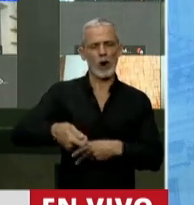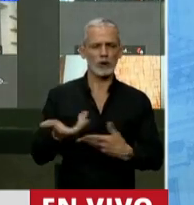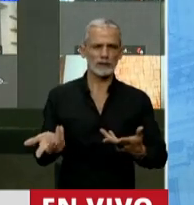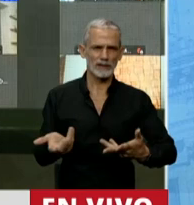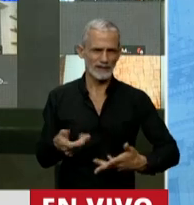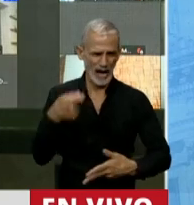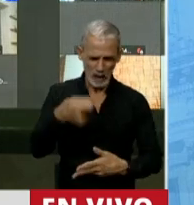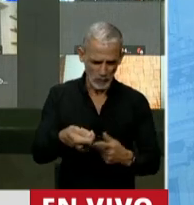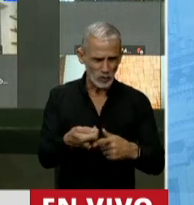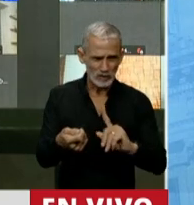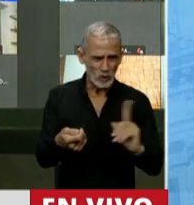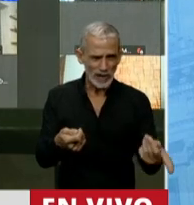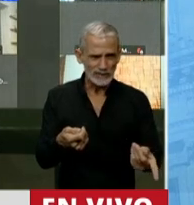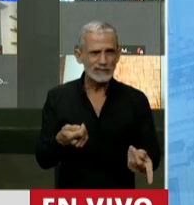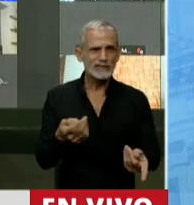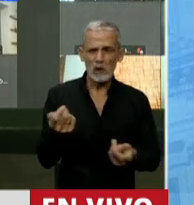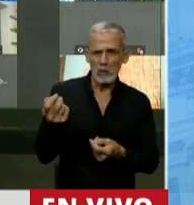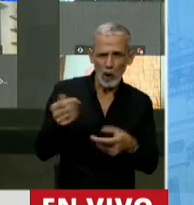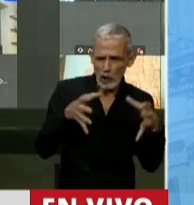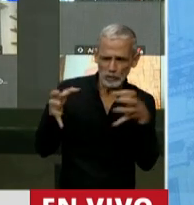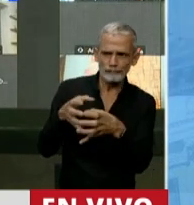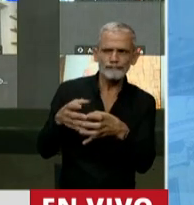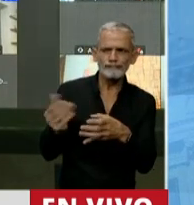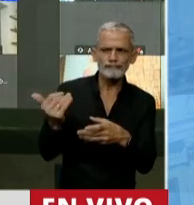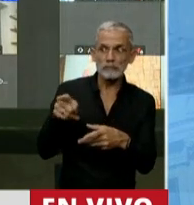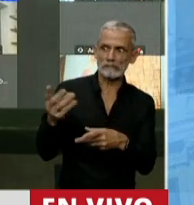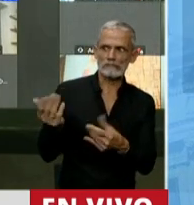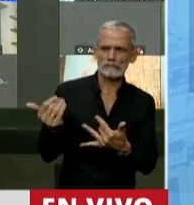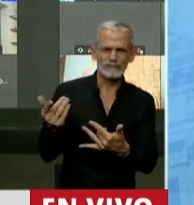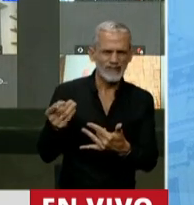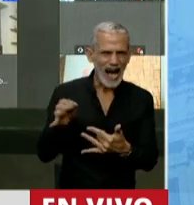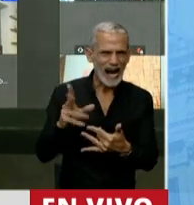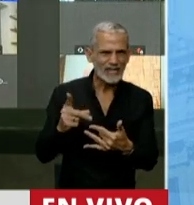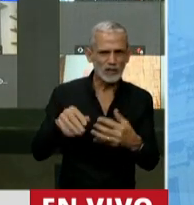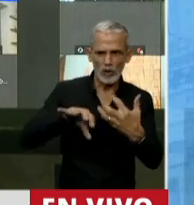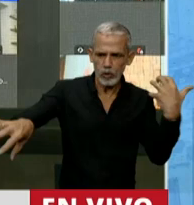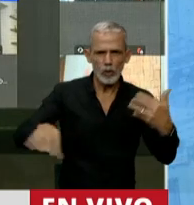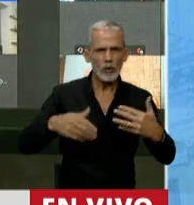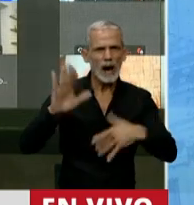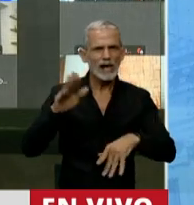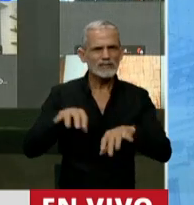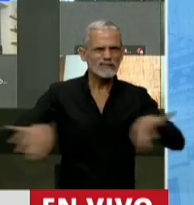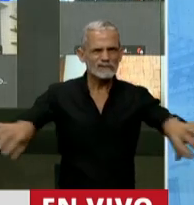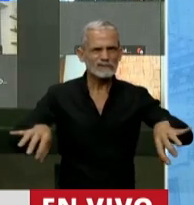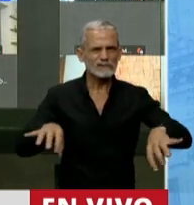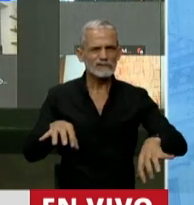que pone la mirada sobre unos pocos, generando y creando así más divisiones